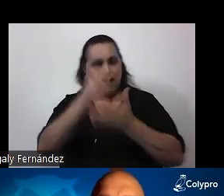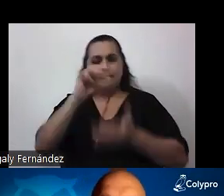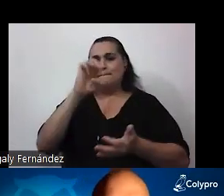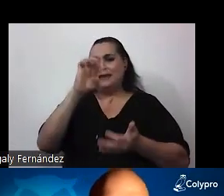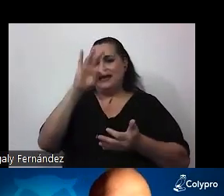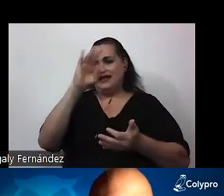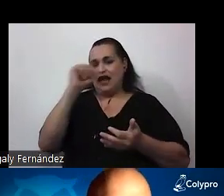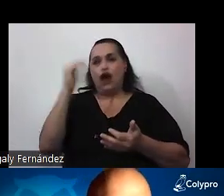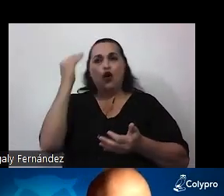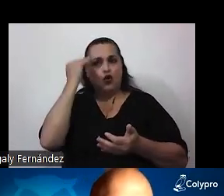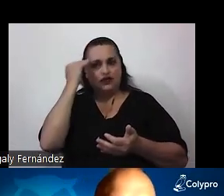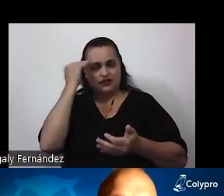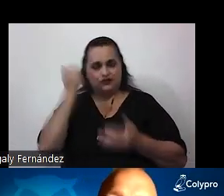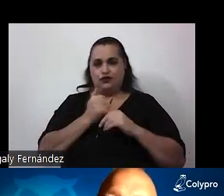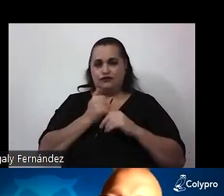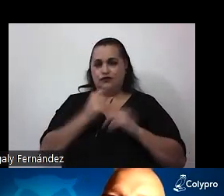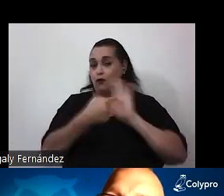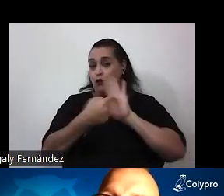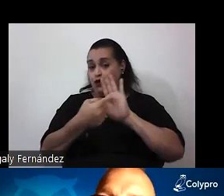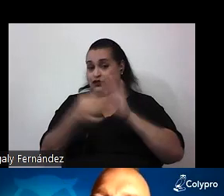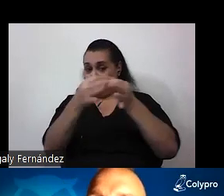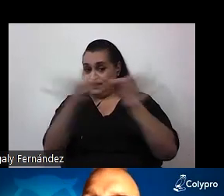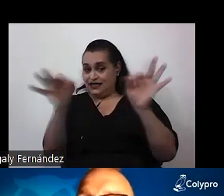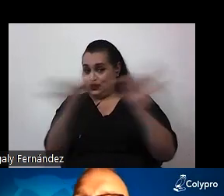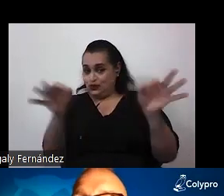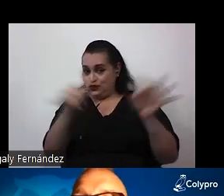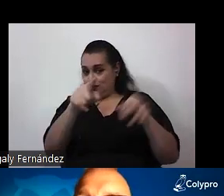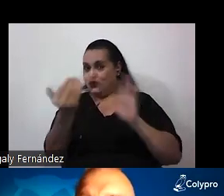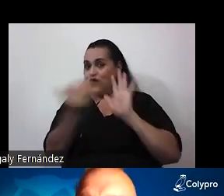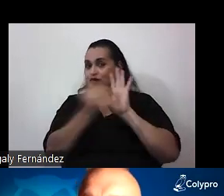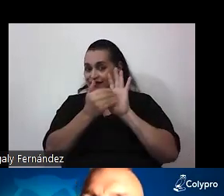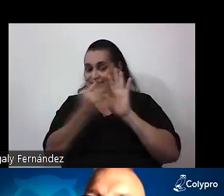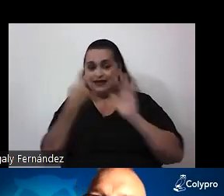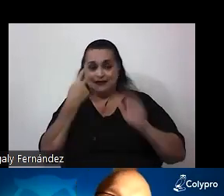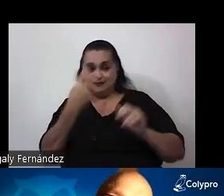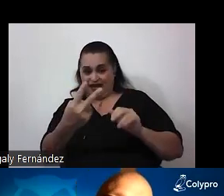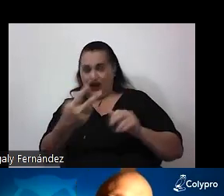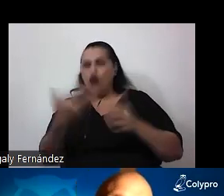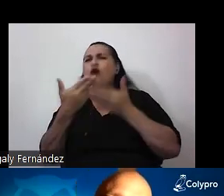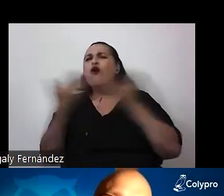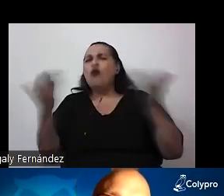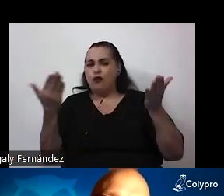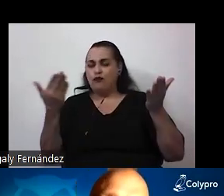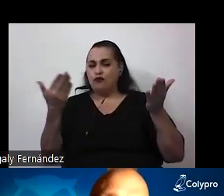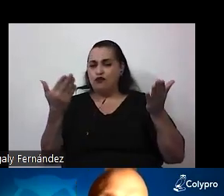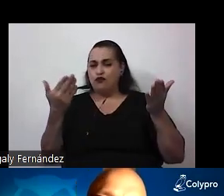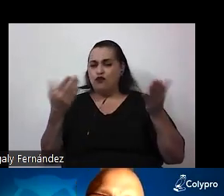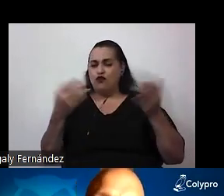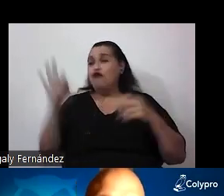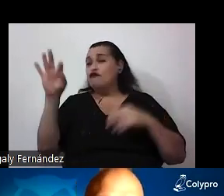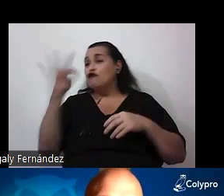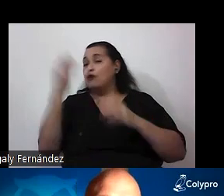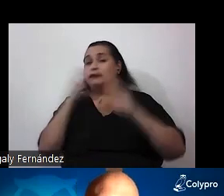Ahí muestro algunos titulares que otra vez ilustran cómo en los medios masivos de comunicación